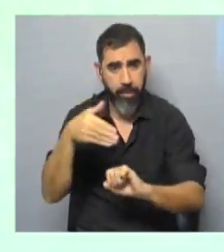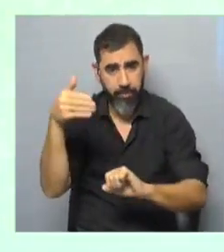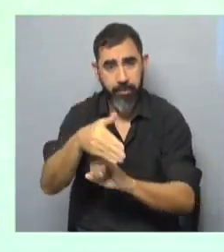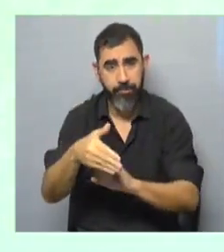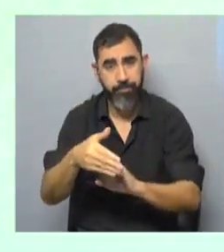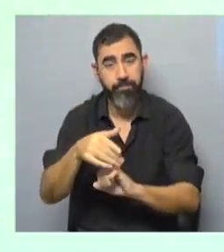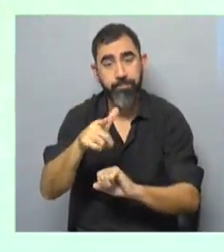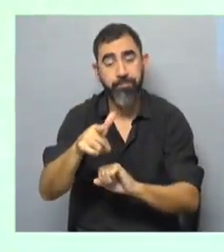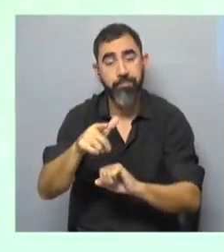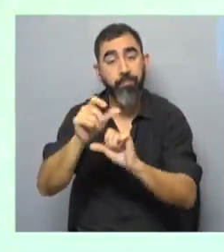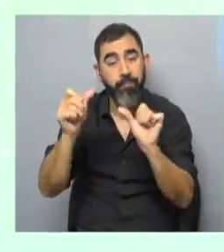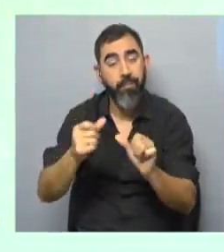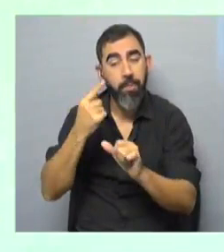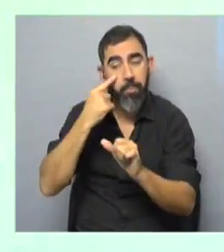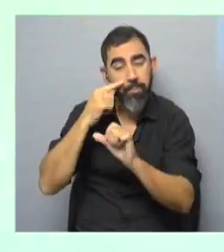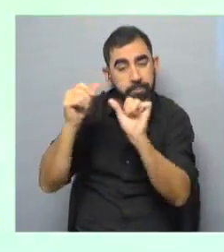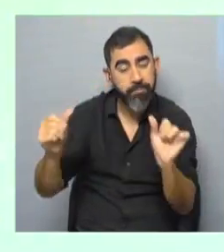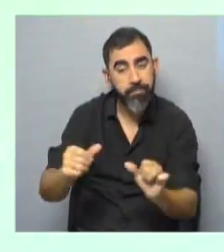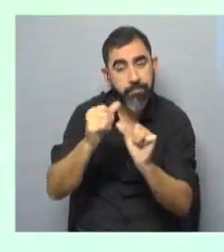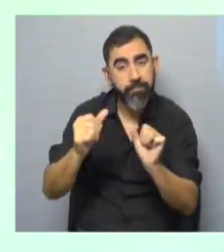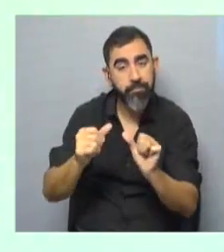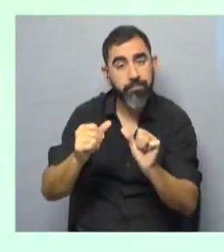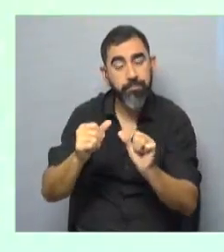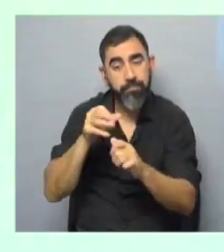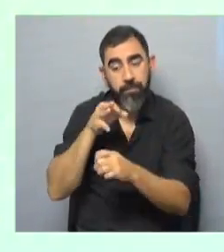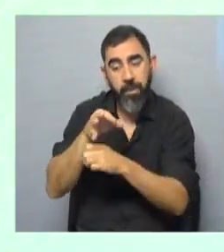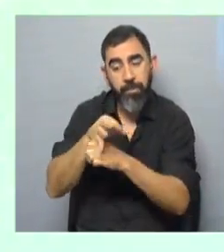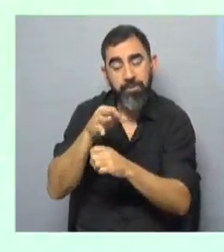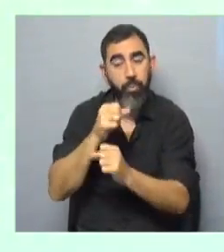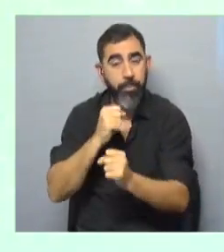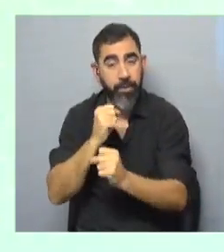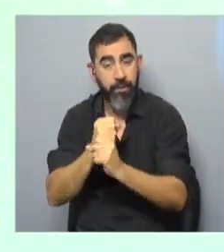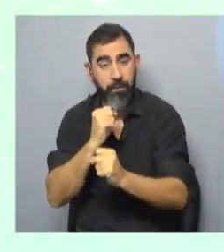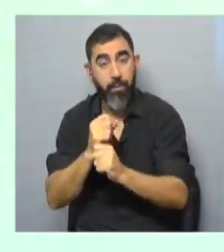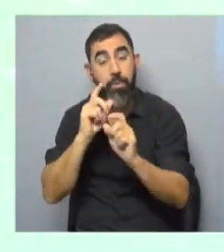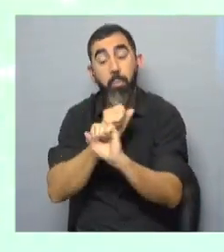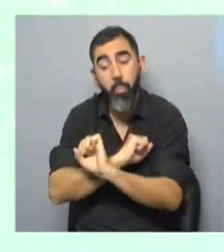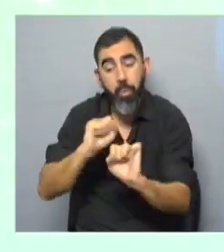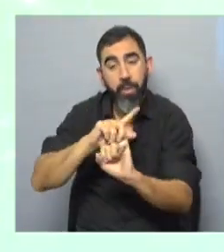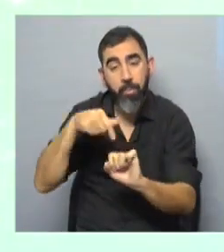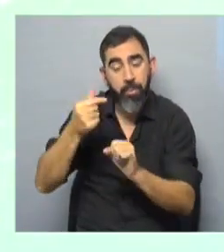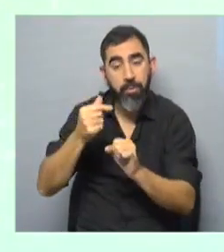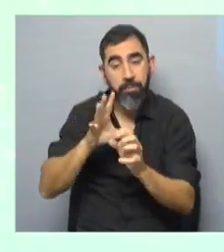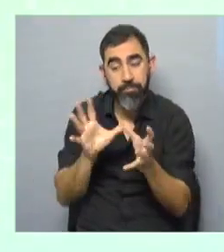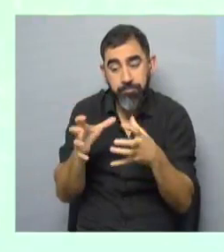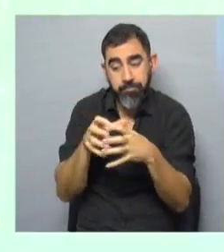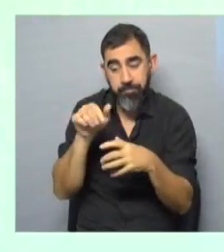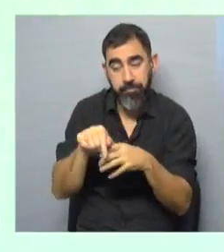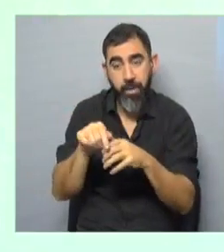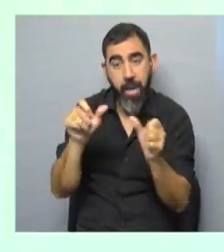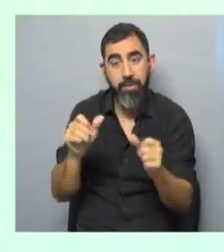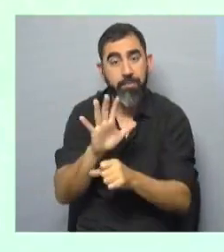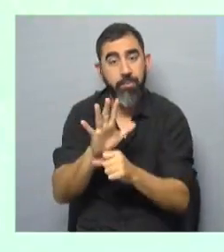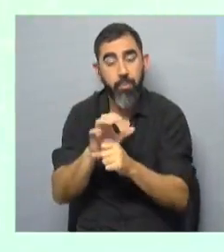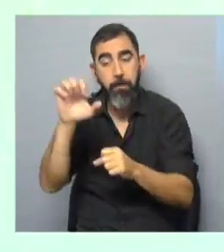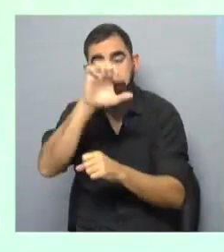este círculo virtuoso que estamos intentando generar, que tiene que ver con la capacitación para el trabajo, pero la posibilidad después de poder ser incubados, es decir, de generar una